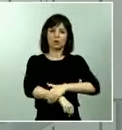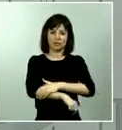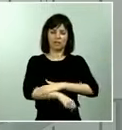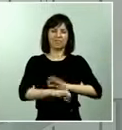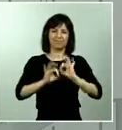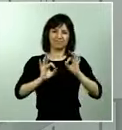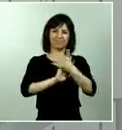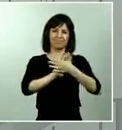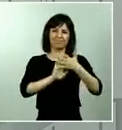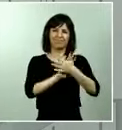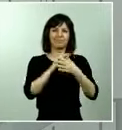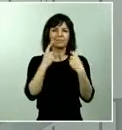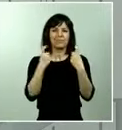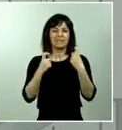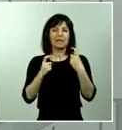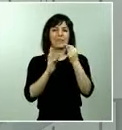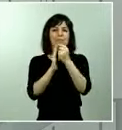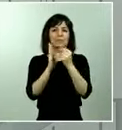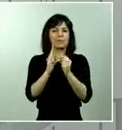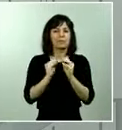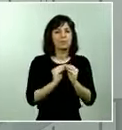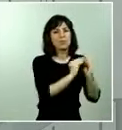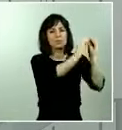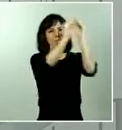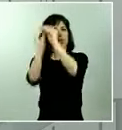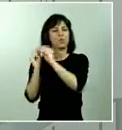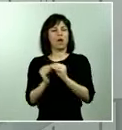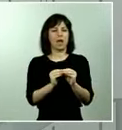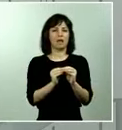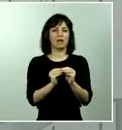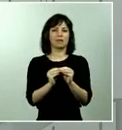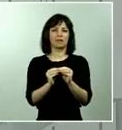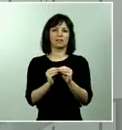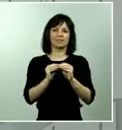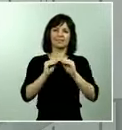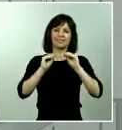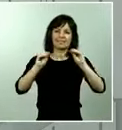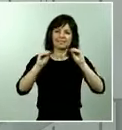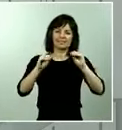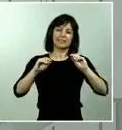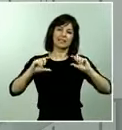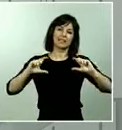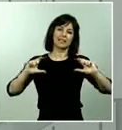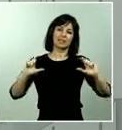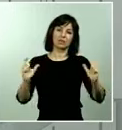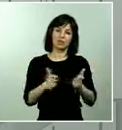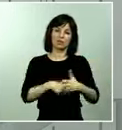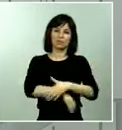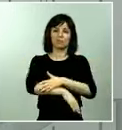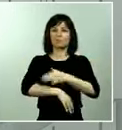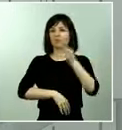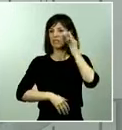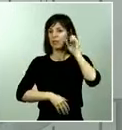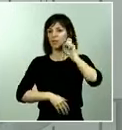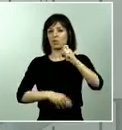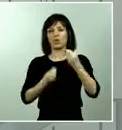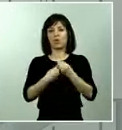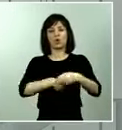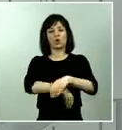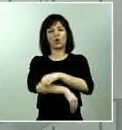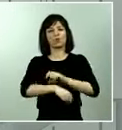los mismos principios y ha hecho a puesto de relieve las reuniones que ha tenido la ministra de Educación con los distintos consejeros de comunidades autónomas.